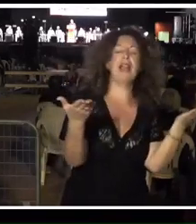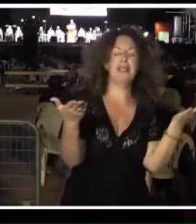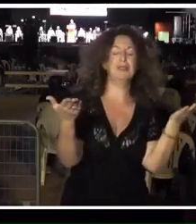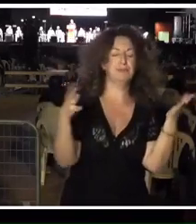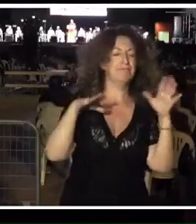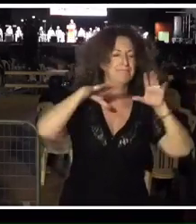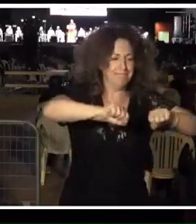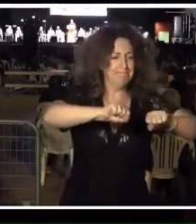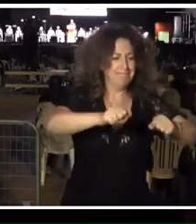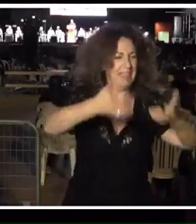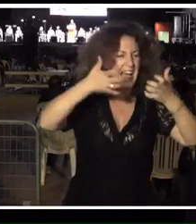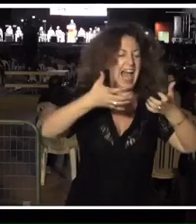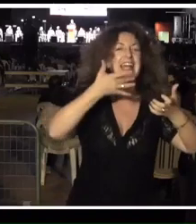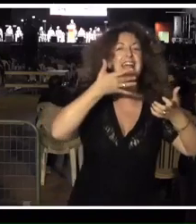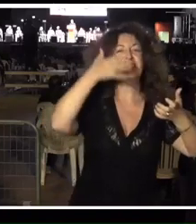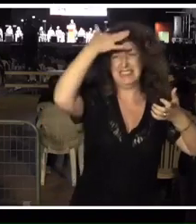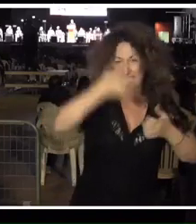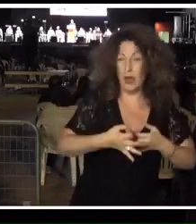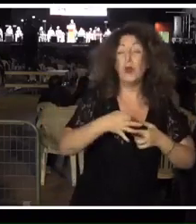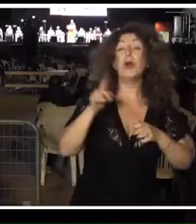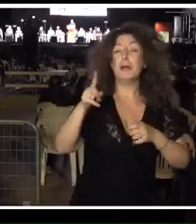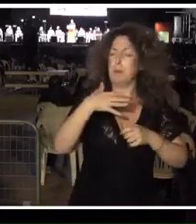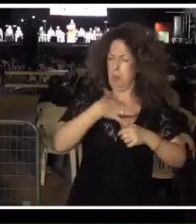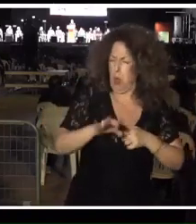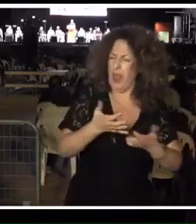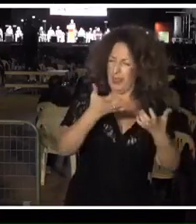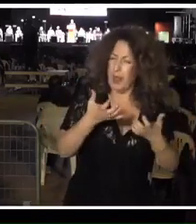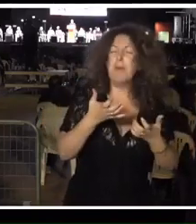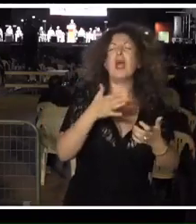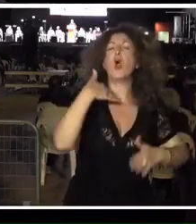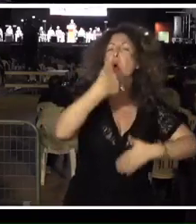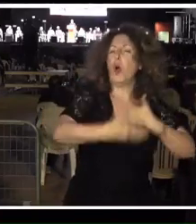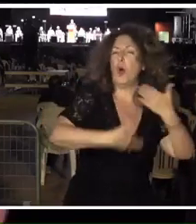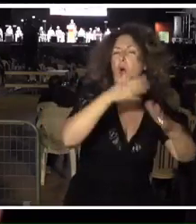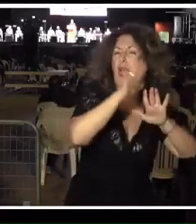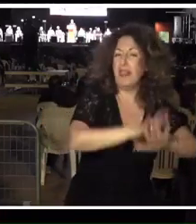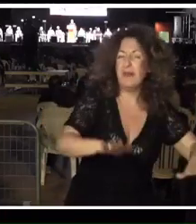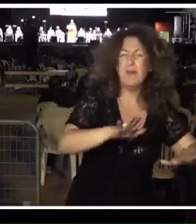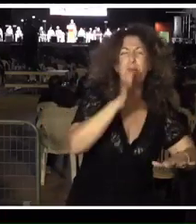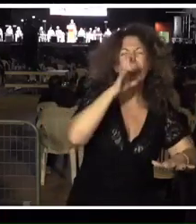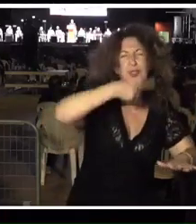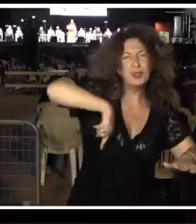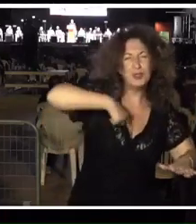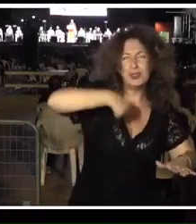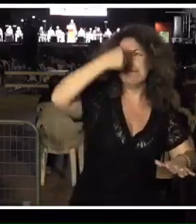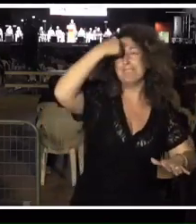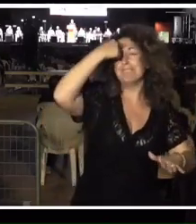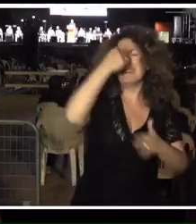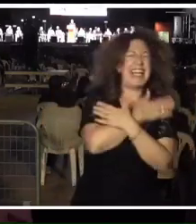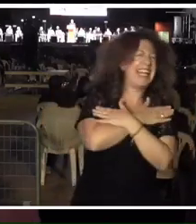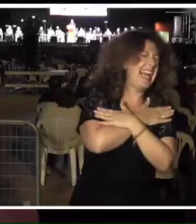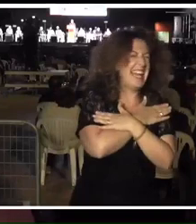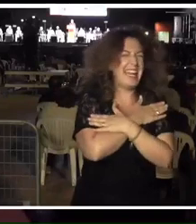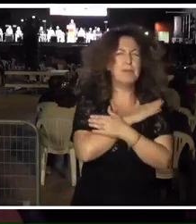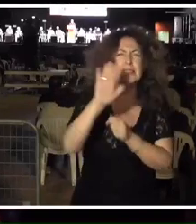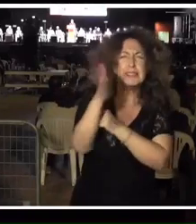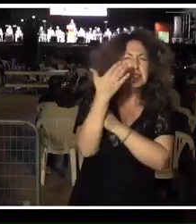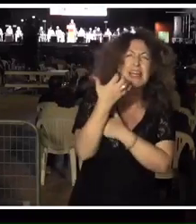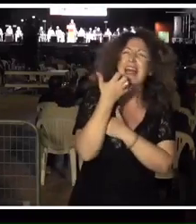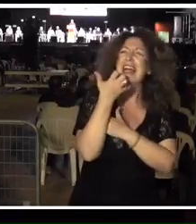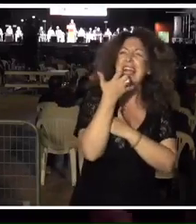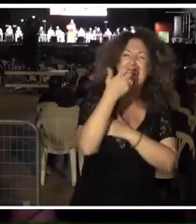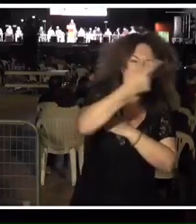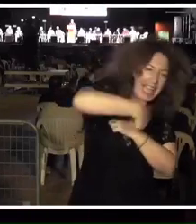aunque fueran despacio. Y por eso le echamos de menos, y por eso decimos que le queremos, y es un ejemplo para todos nosotros y para nosotras.